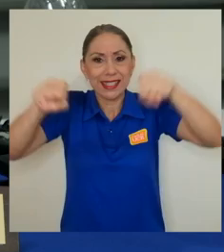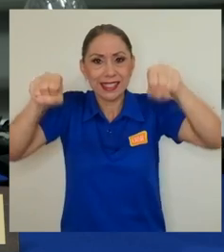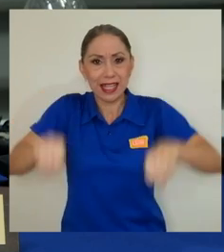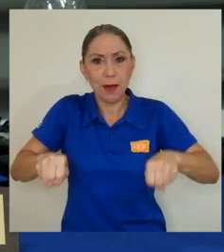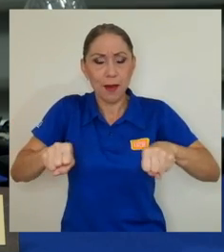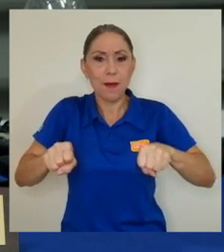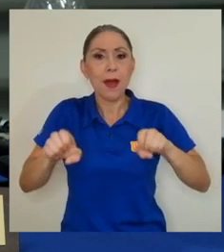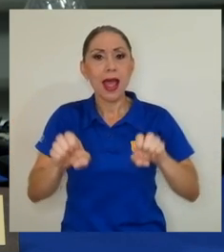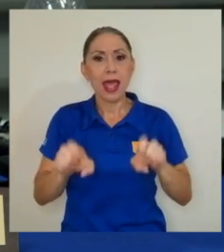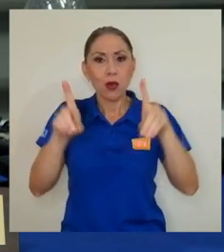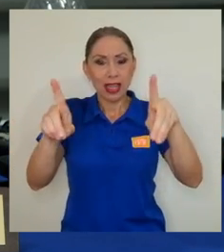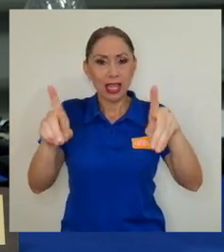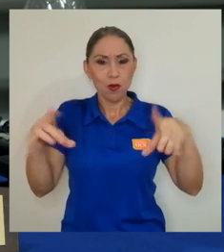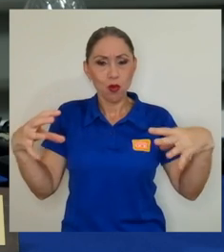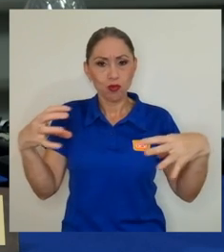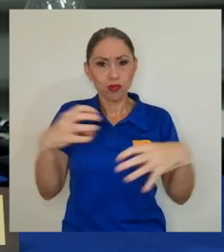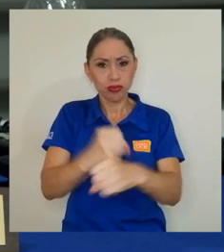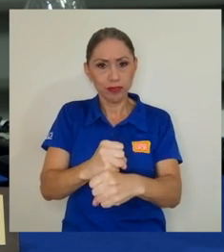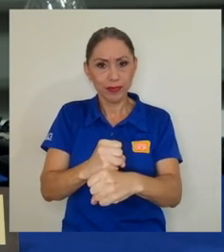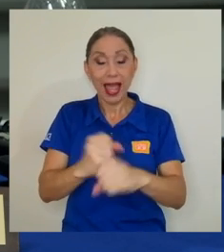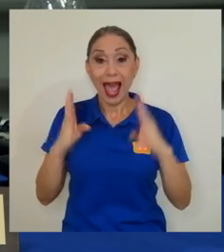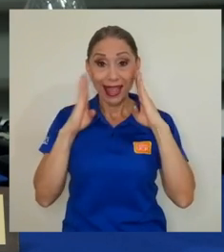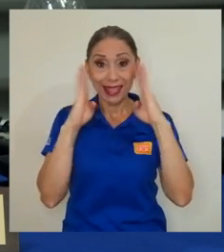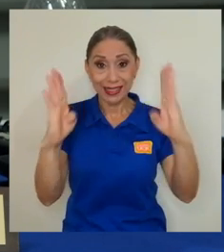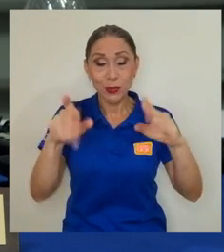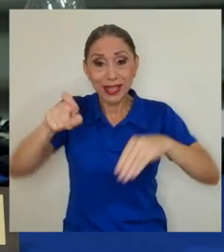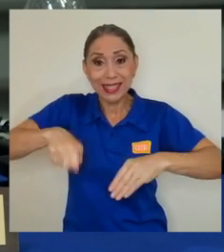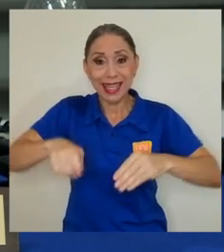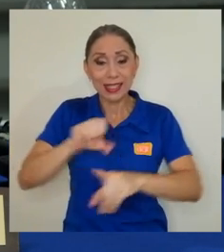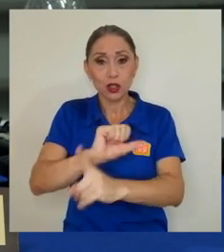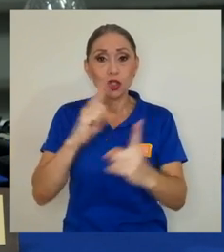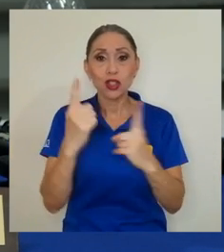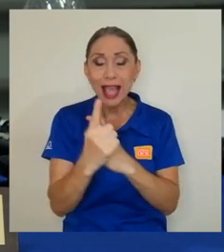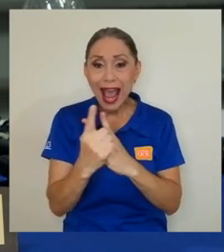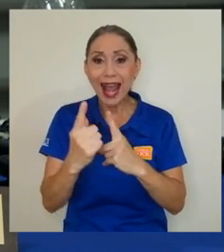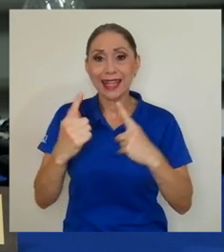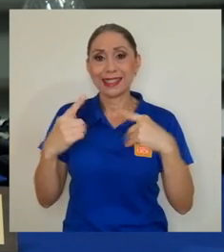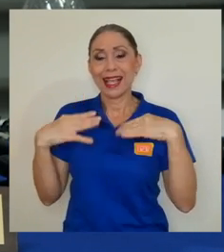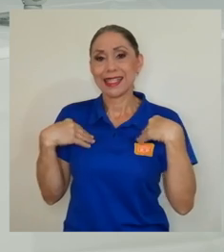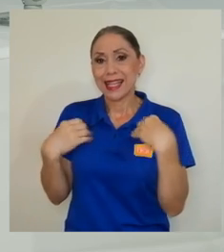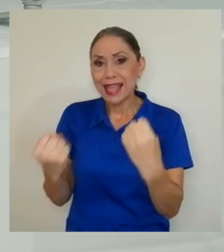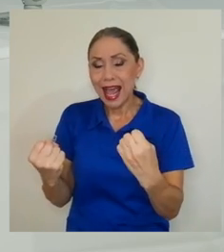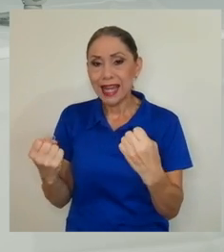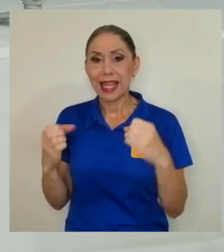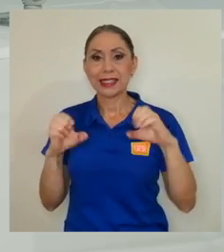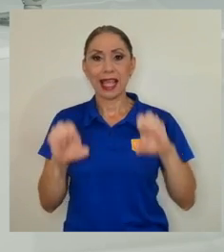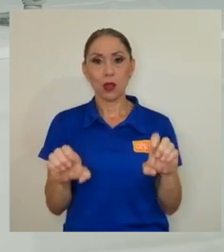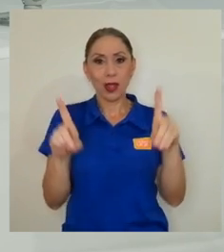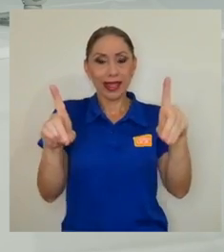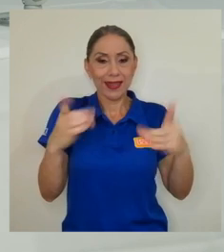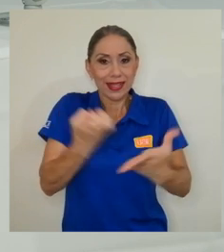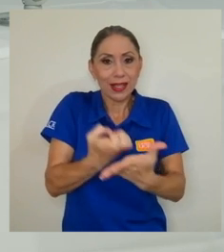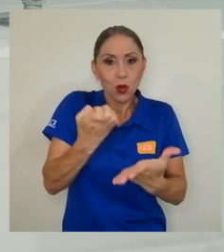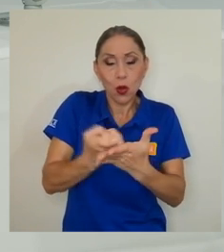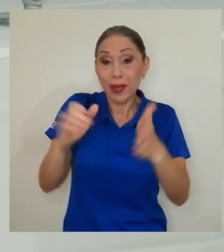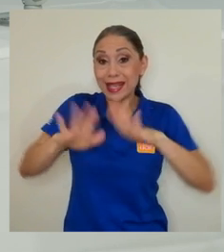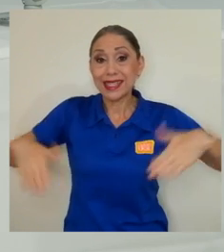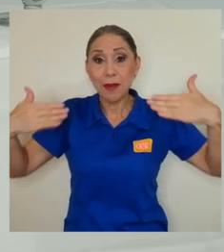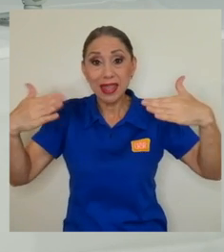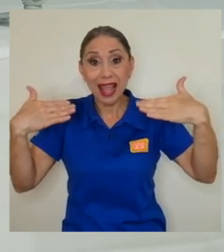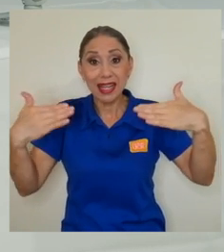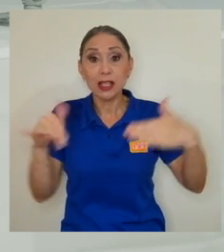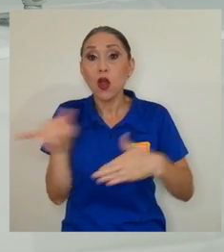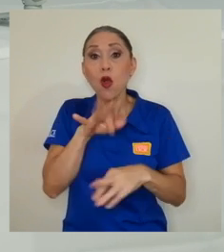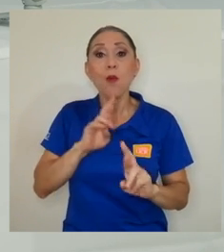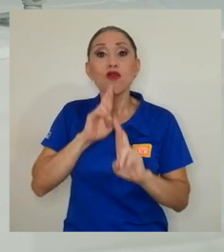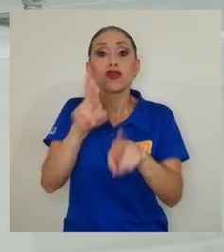conjunto, la atención de las necesidades sociales, sanitarias, educativas, económicas y ambientales derivadas de